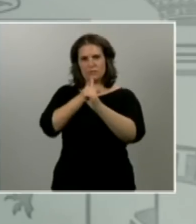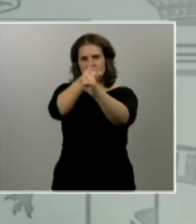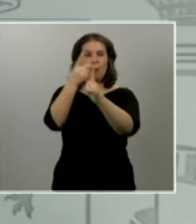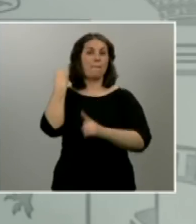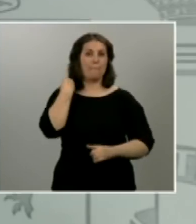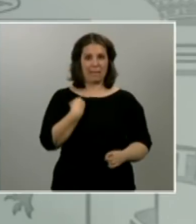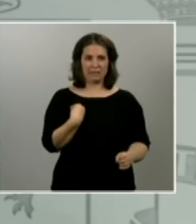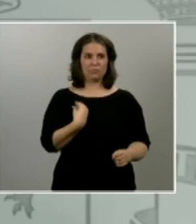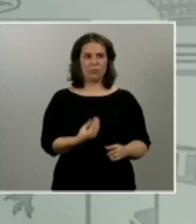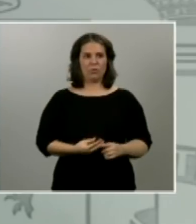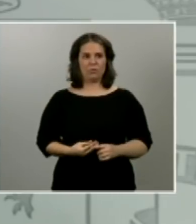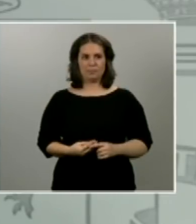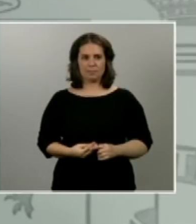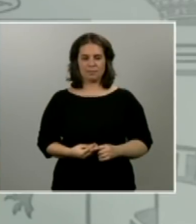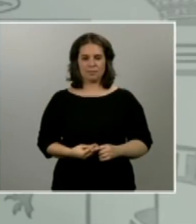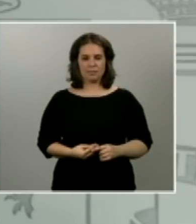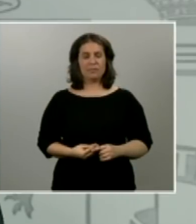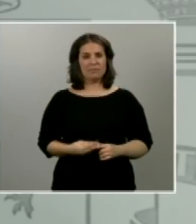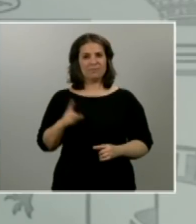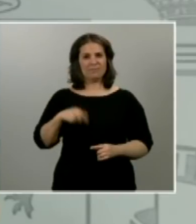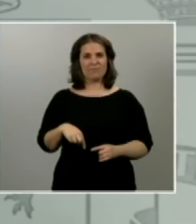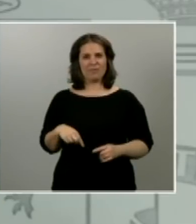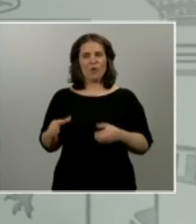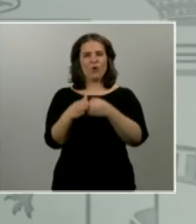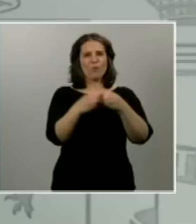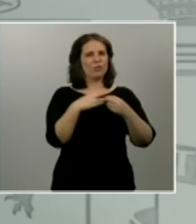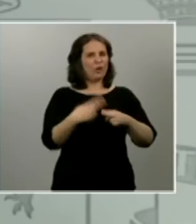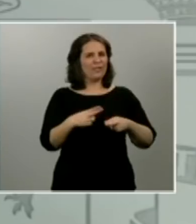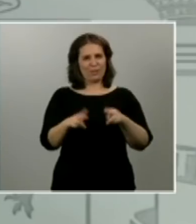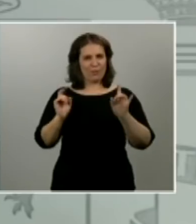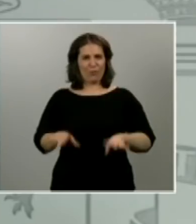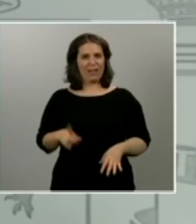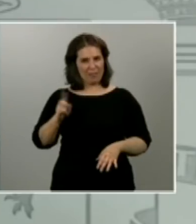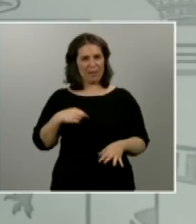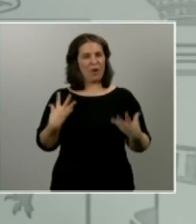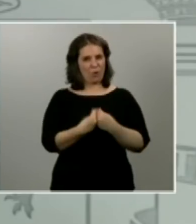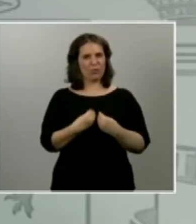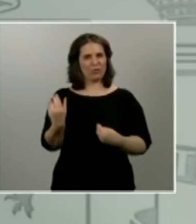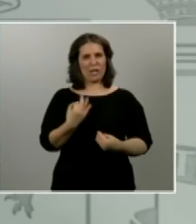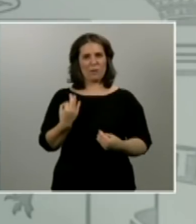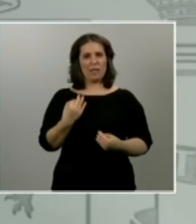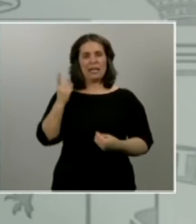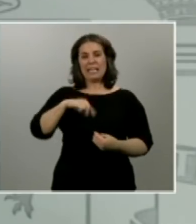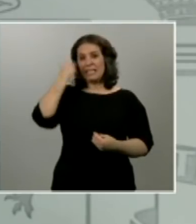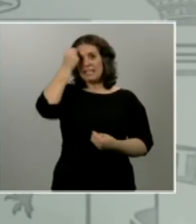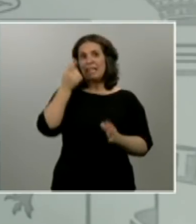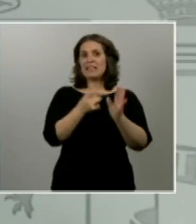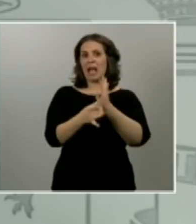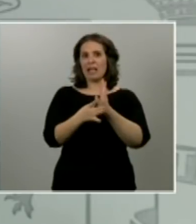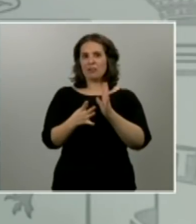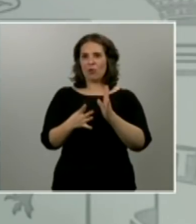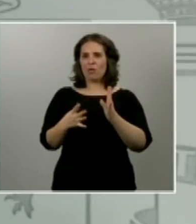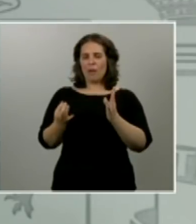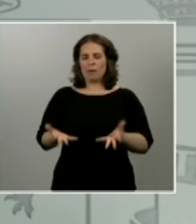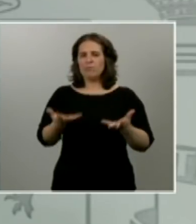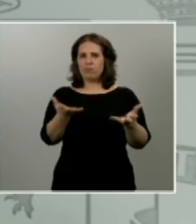también se tiene que dar entre las fuerzas políticas y también del mejor talento de nuestro país para la tarea de relanzamiento y reconstrucción que